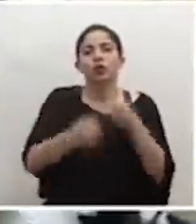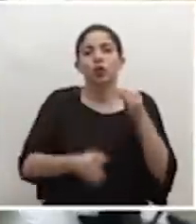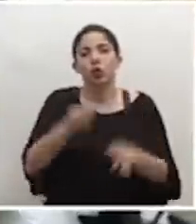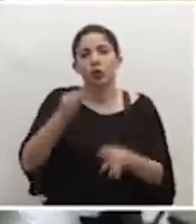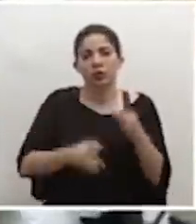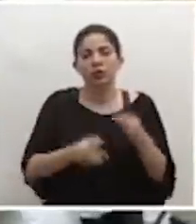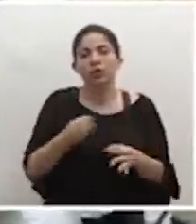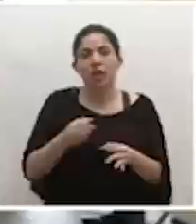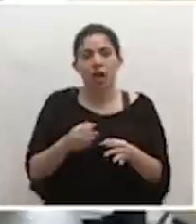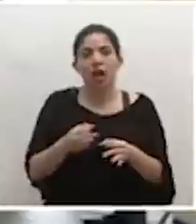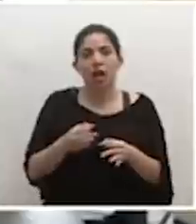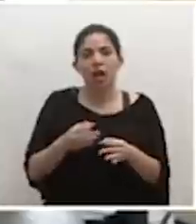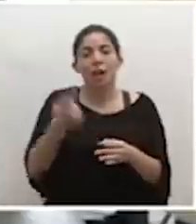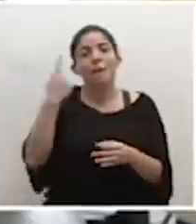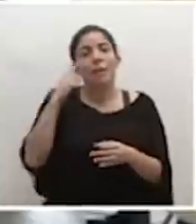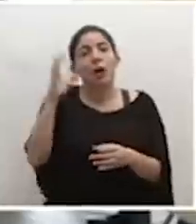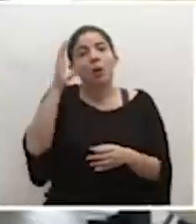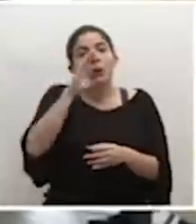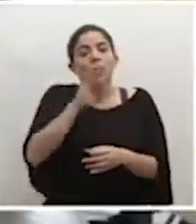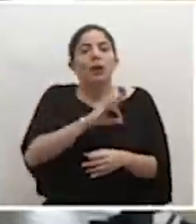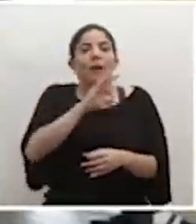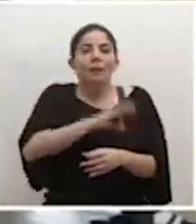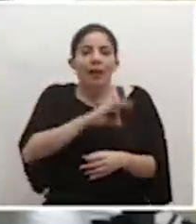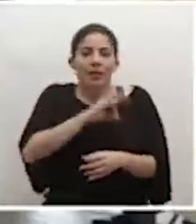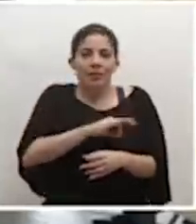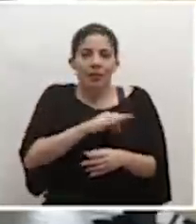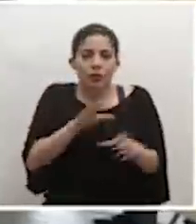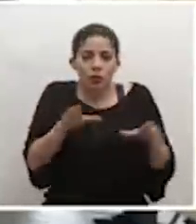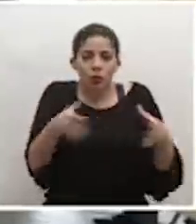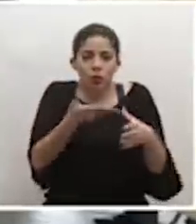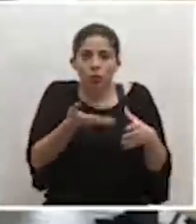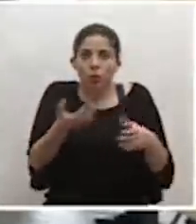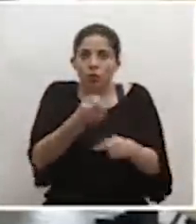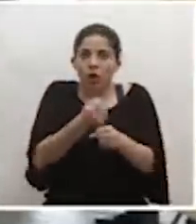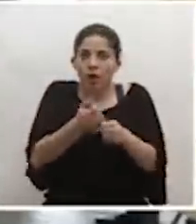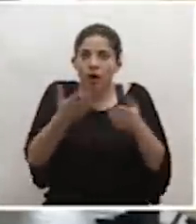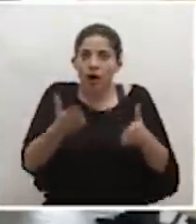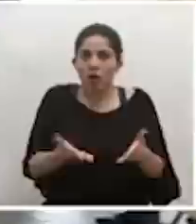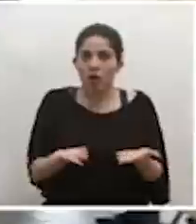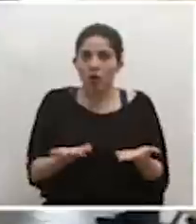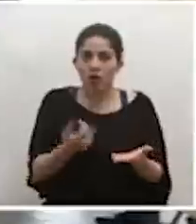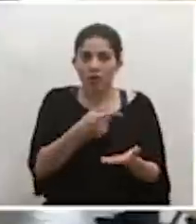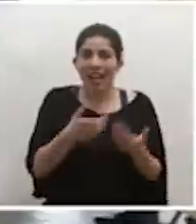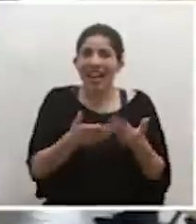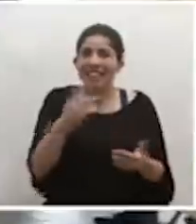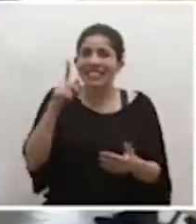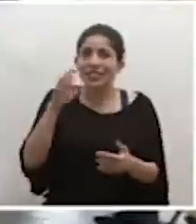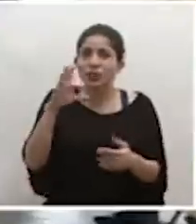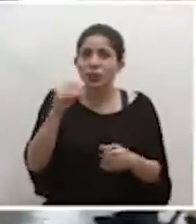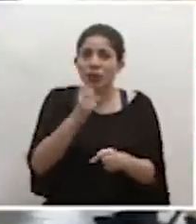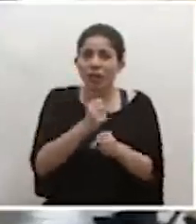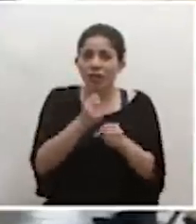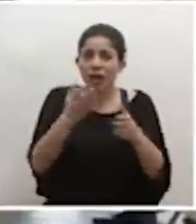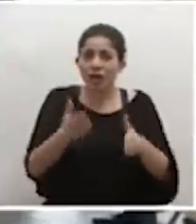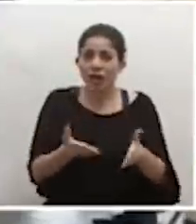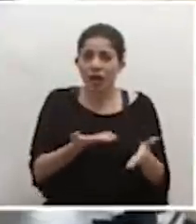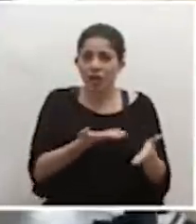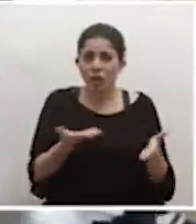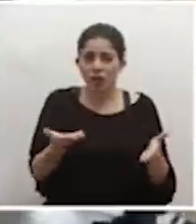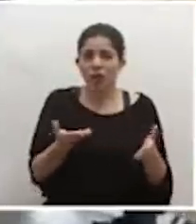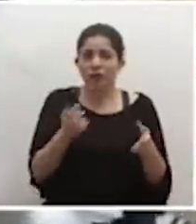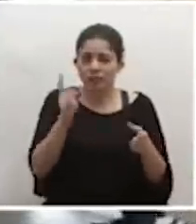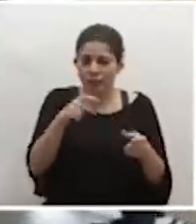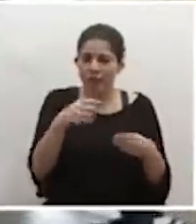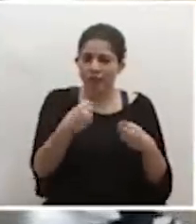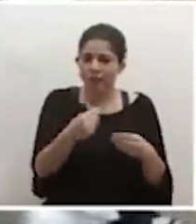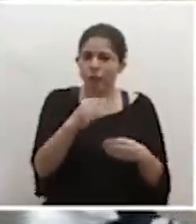procesos en aras de beneficiarle a este colectivo de trabajadores, que al final son casi 150 trabajadores, todos los